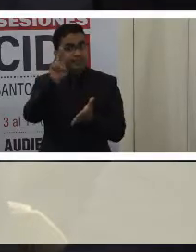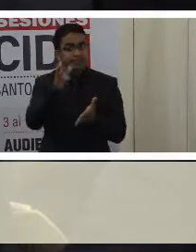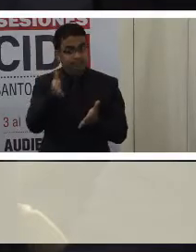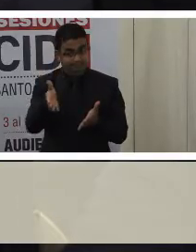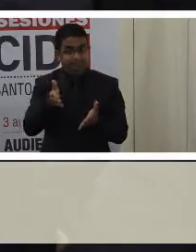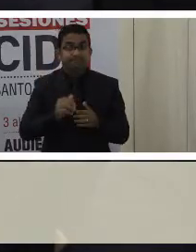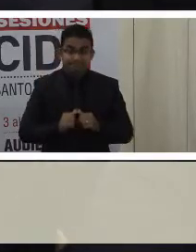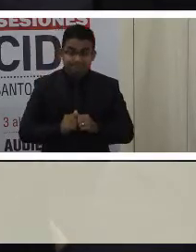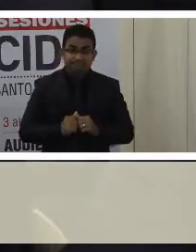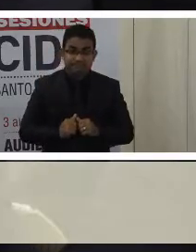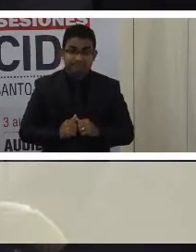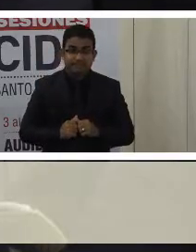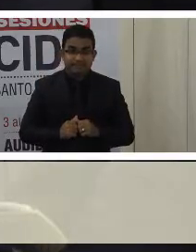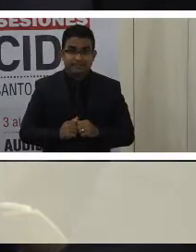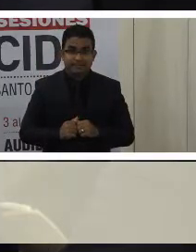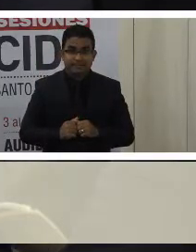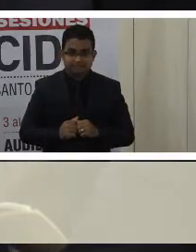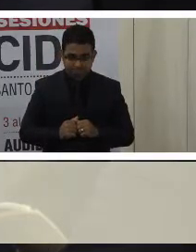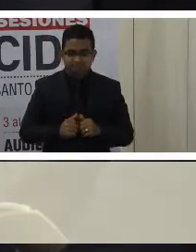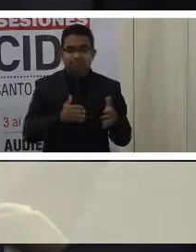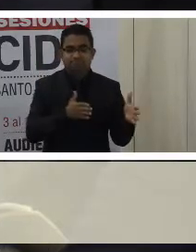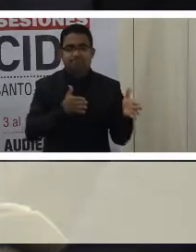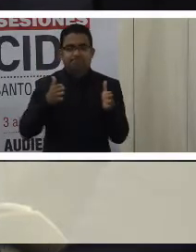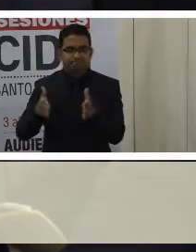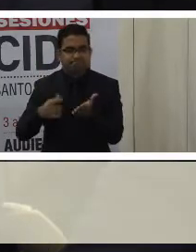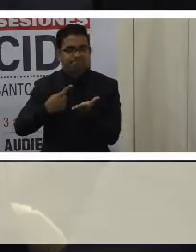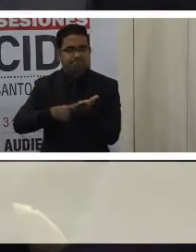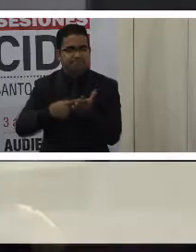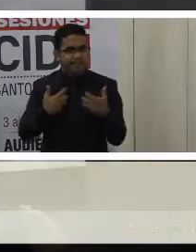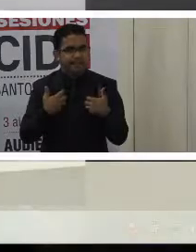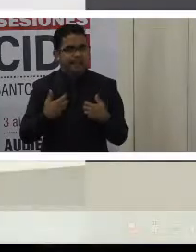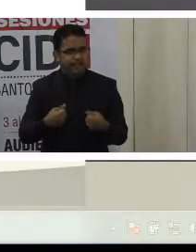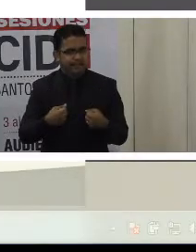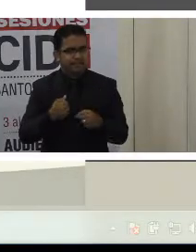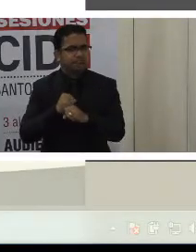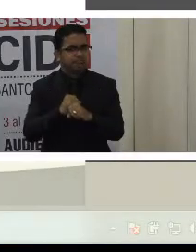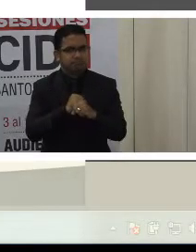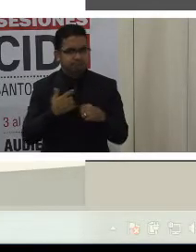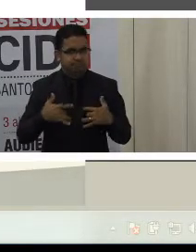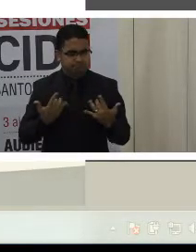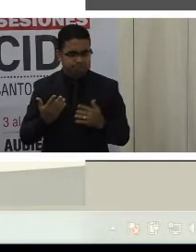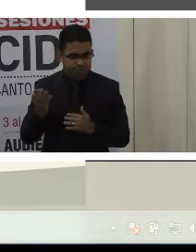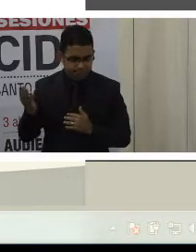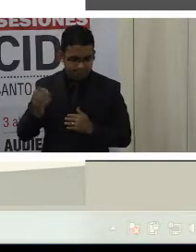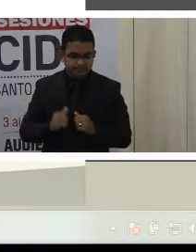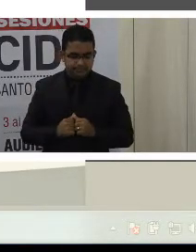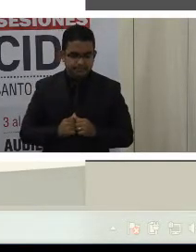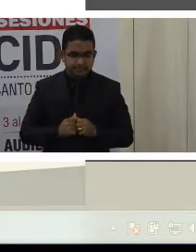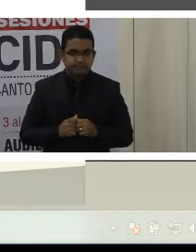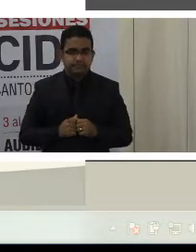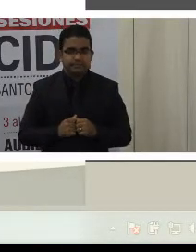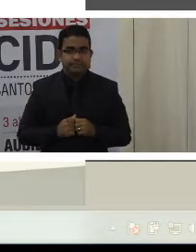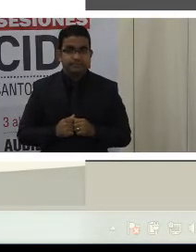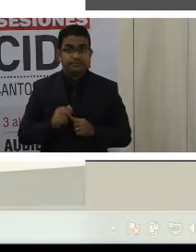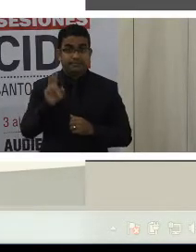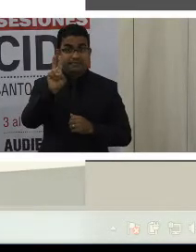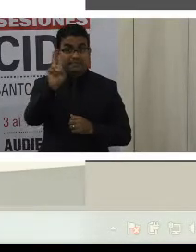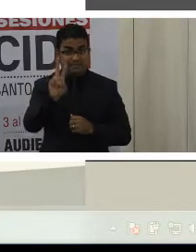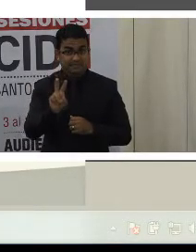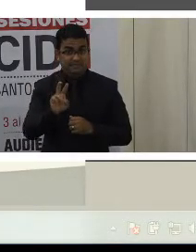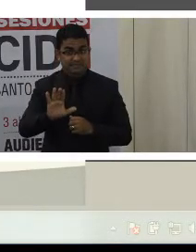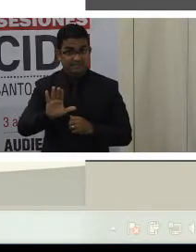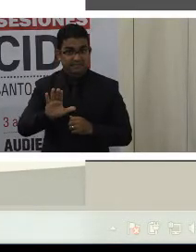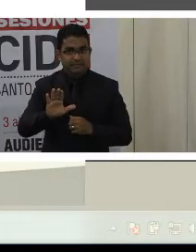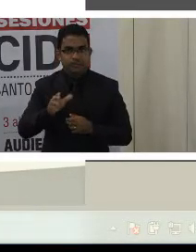establecimiento. En materia de salud y protección social, adelante. El Estado venezolano ha realizado importantes